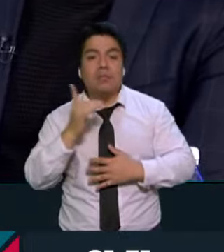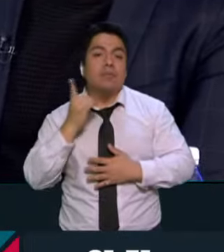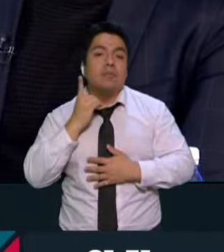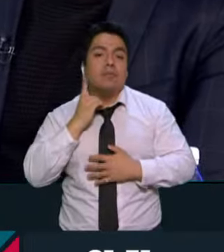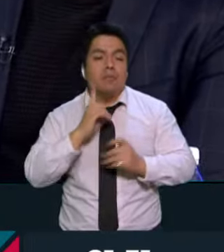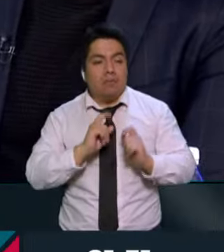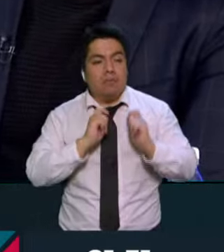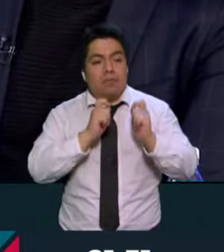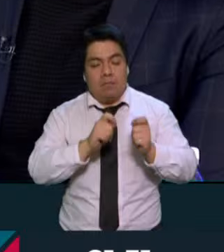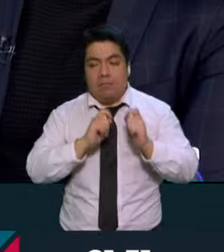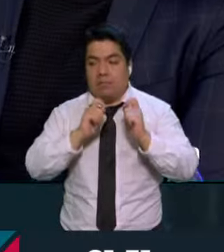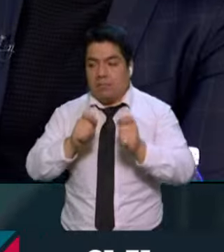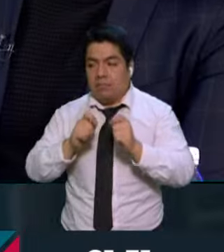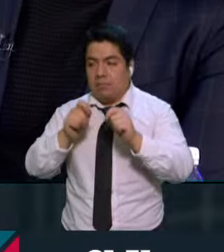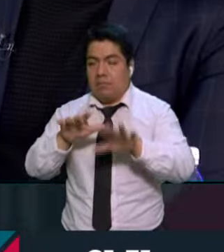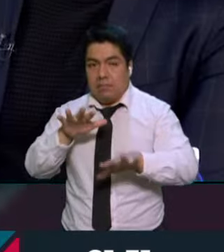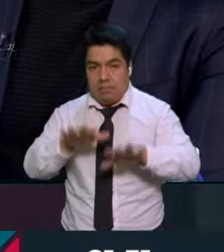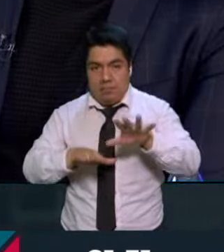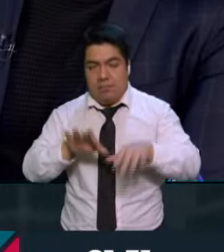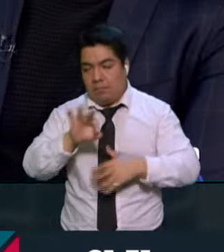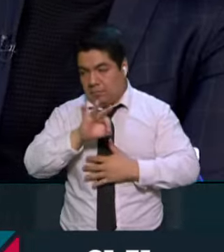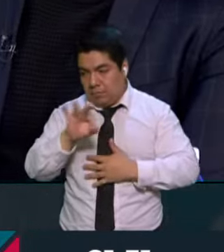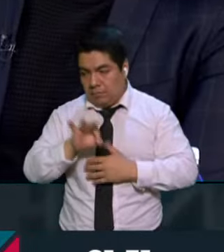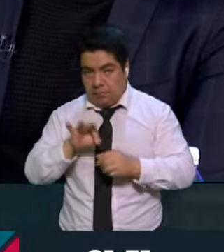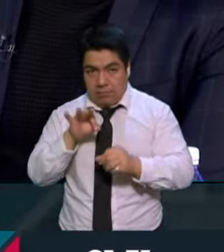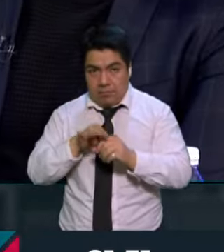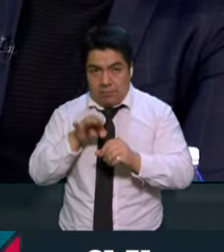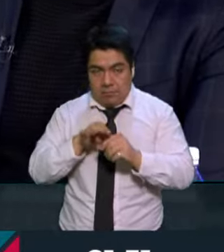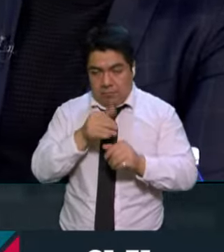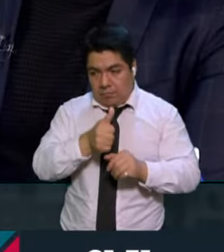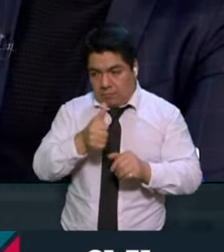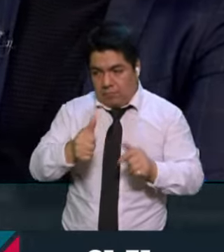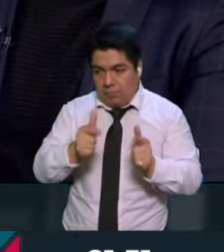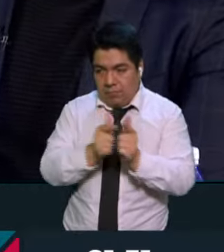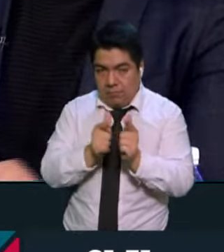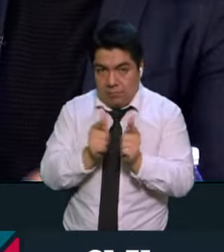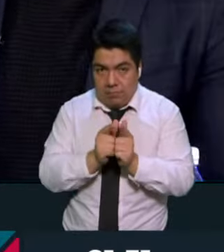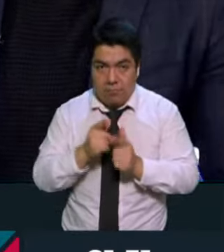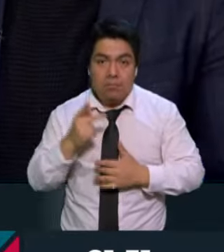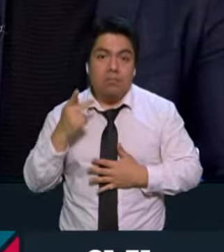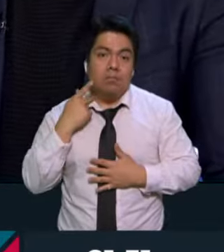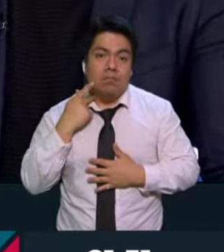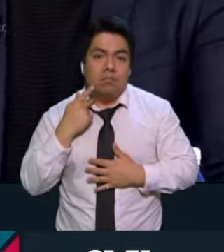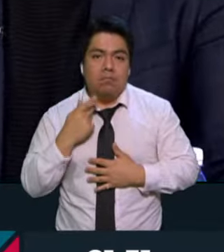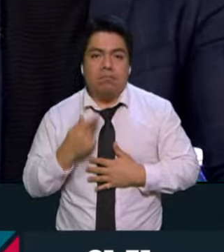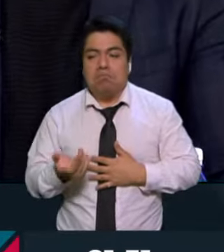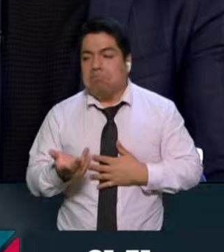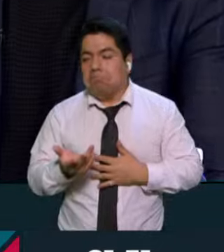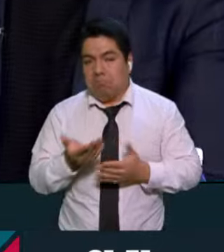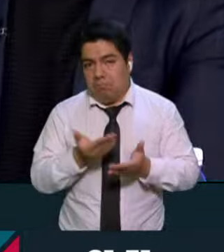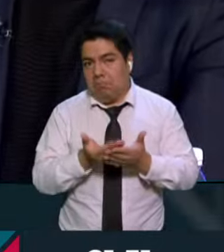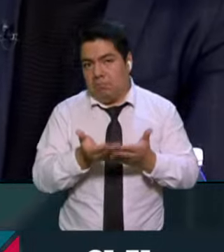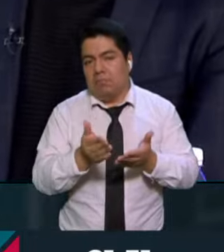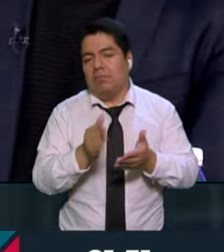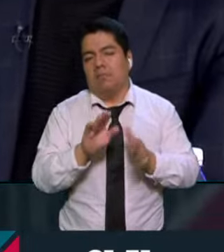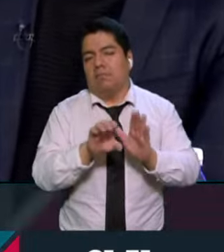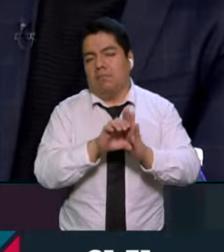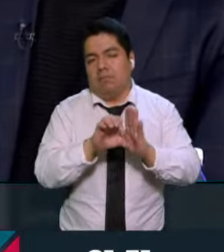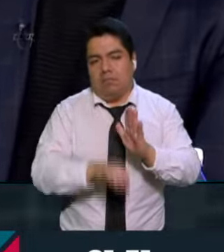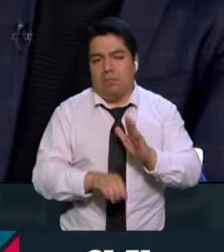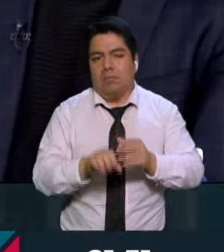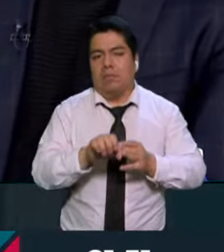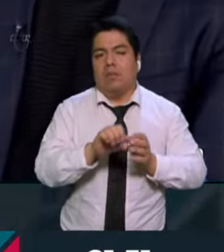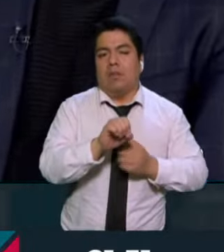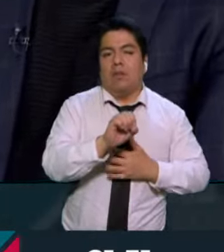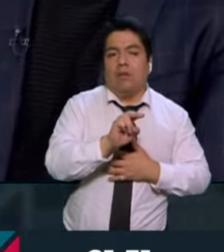exactamente conforme al porcentaje de votación que recibiera cada partido político y con esto se iba a eliminar cualquier sub